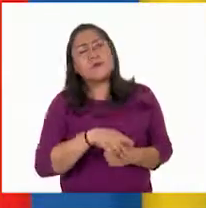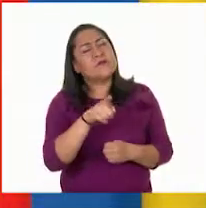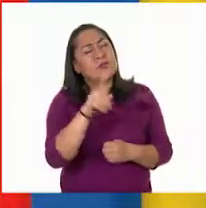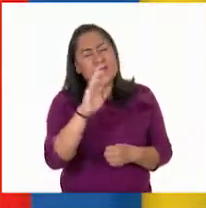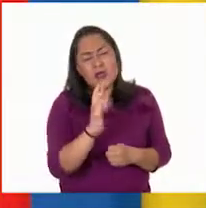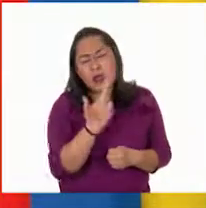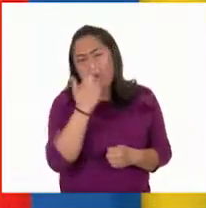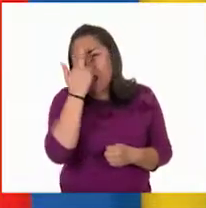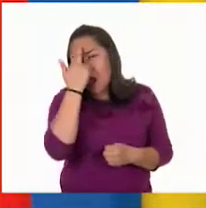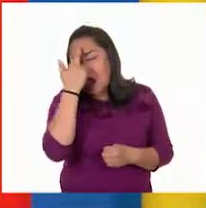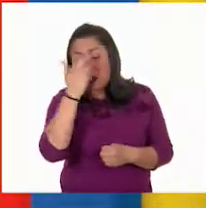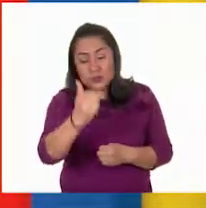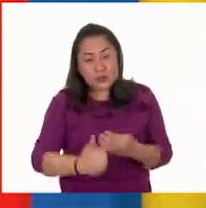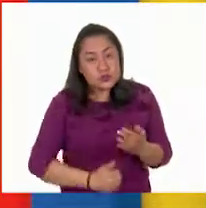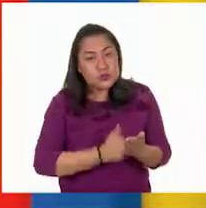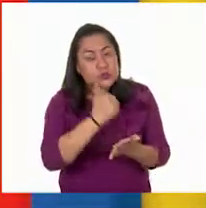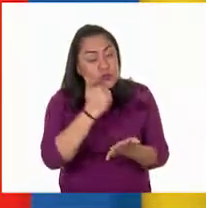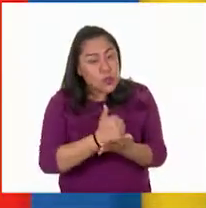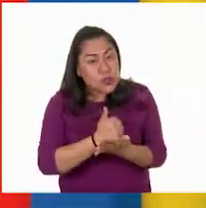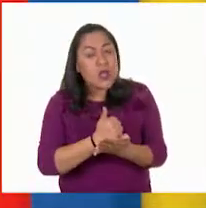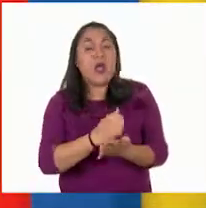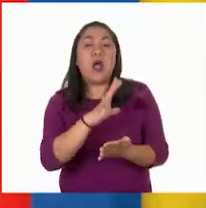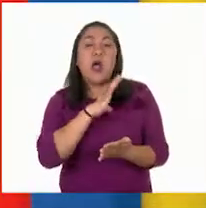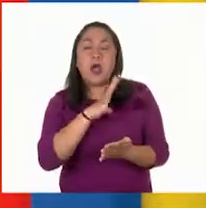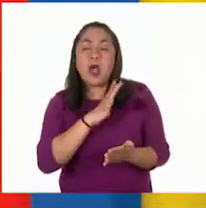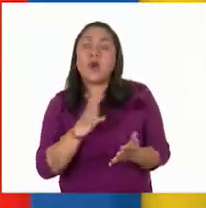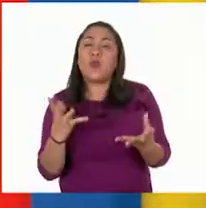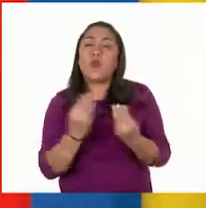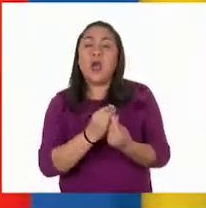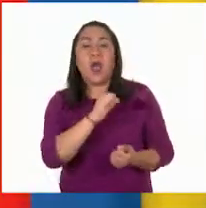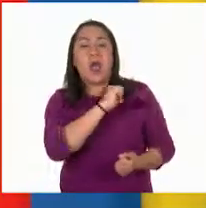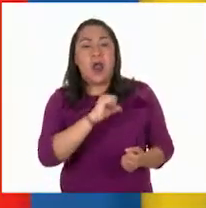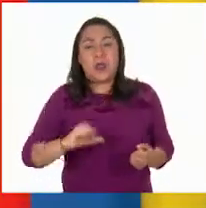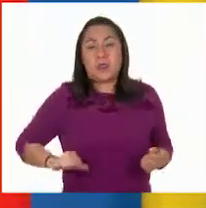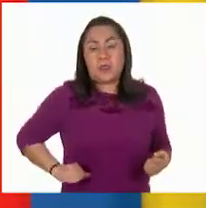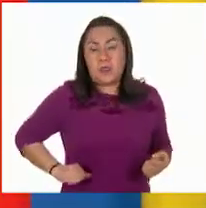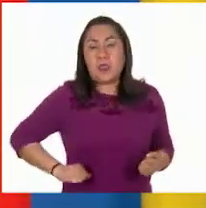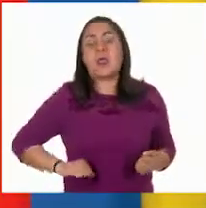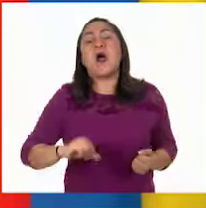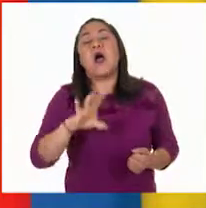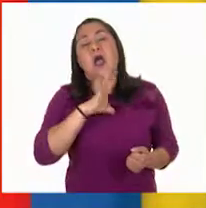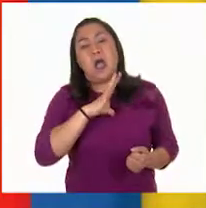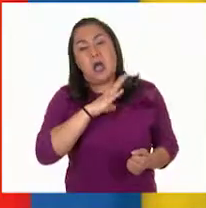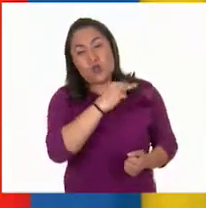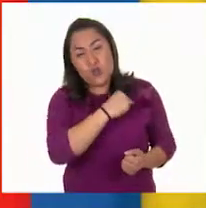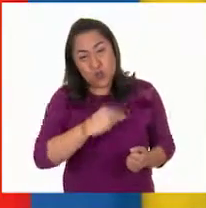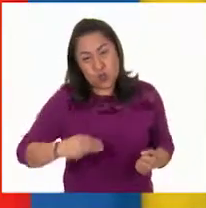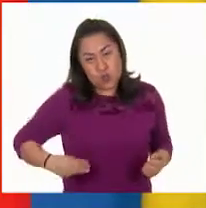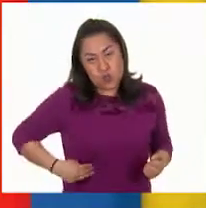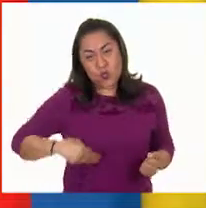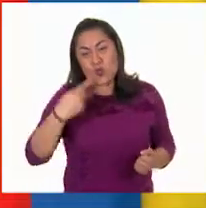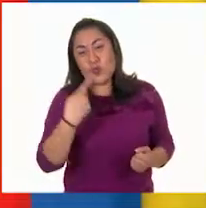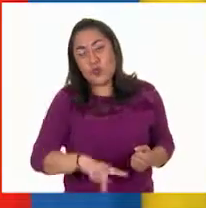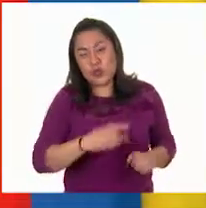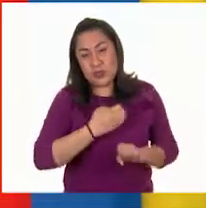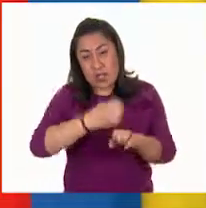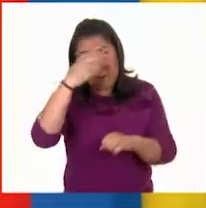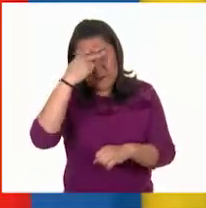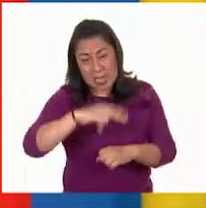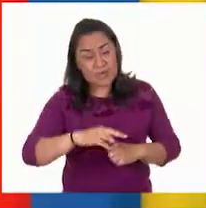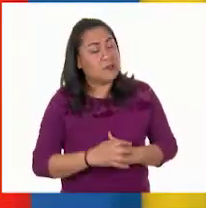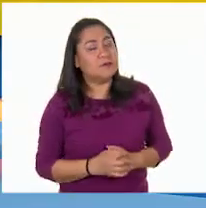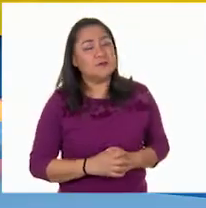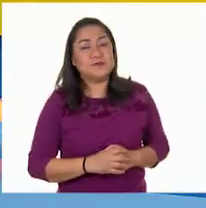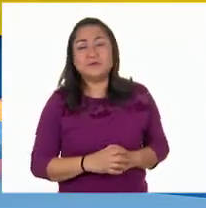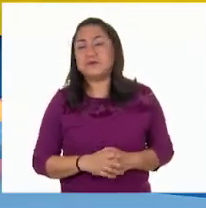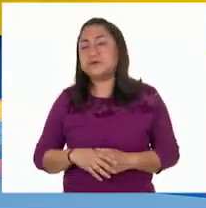¿Recordaban que la ciudad incluye las alcaldías de la Ciudad de México y algunos municipios del Estado de México? Larisa,